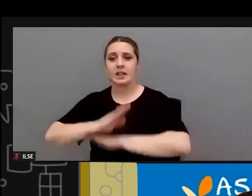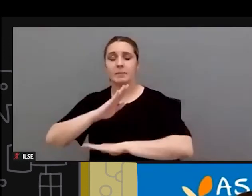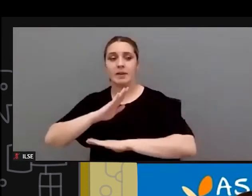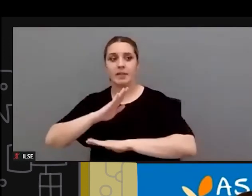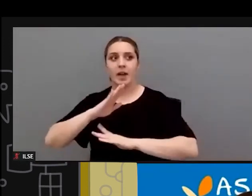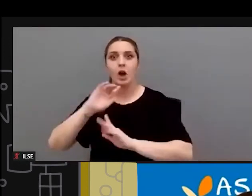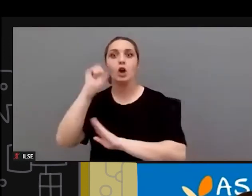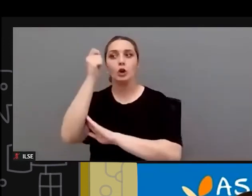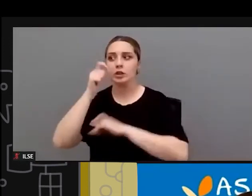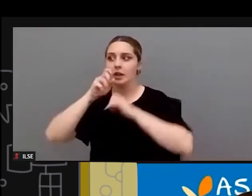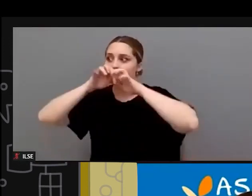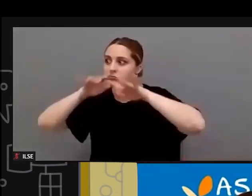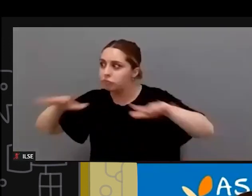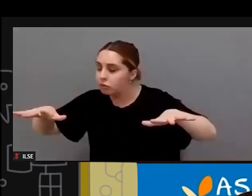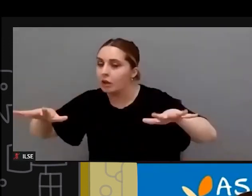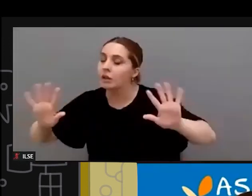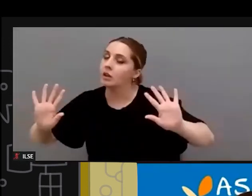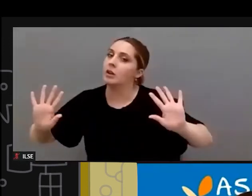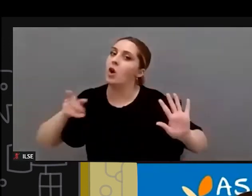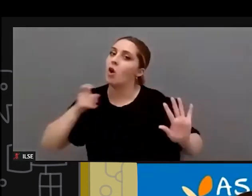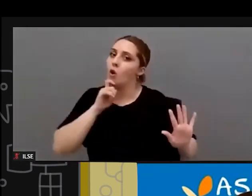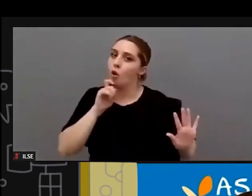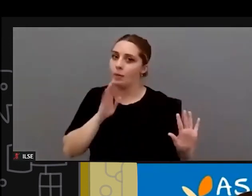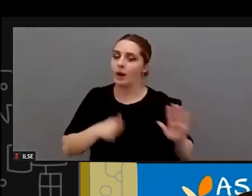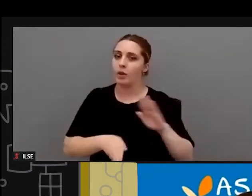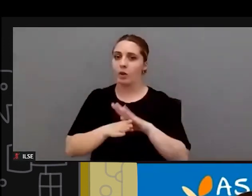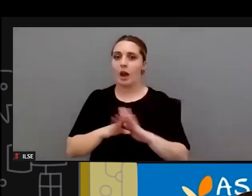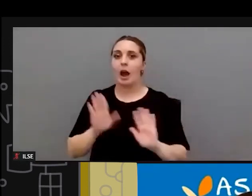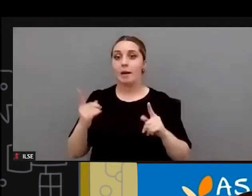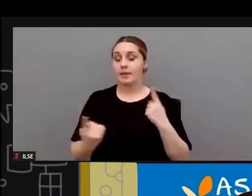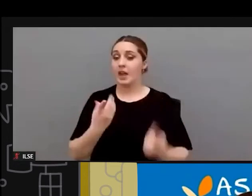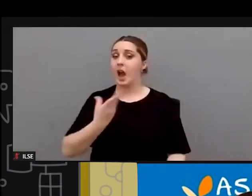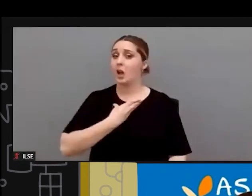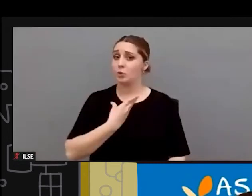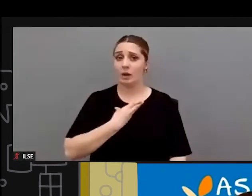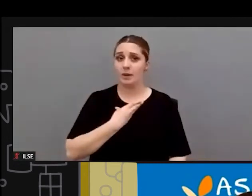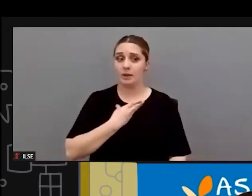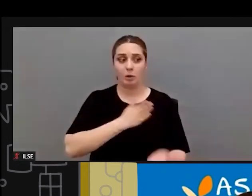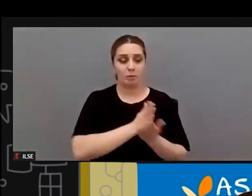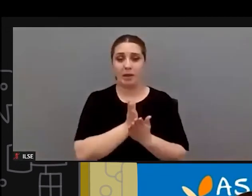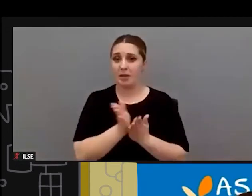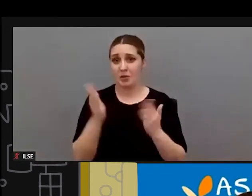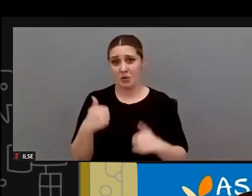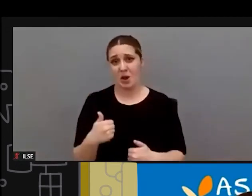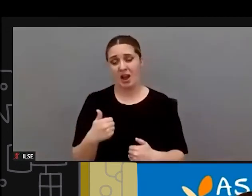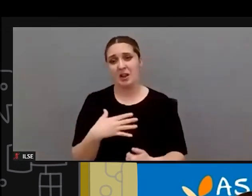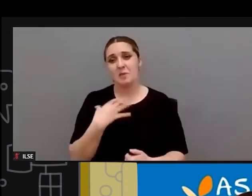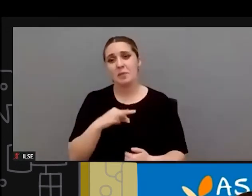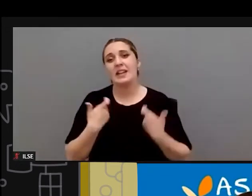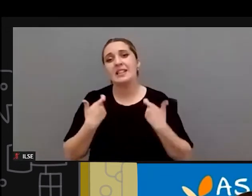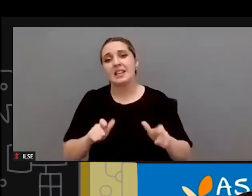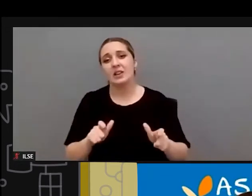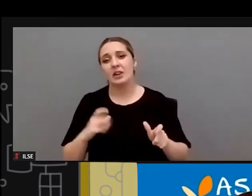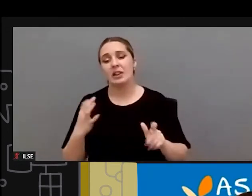a ellos pero sigue siendo complejo a veces los ayuntamientos tampoco tienen esos medios yo creo que a lo mejor el sector se tiene que acercar